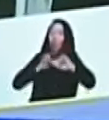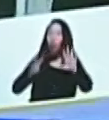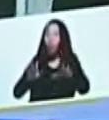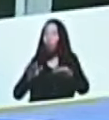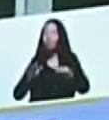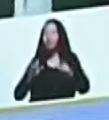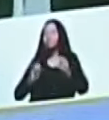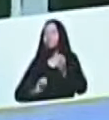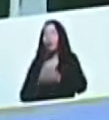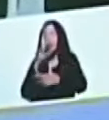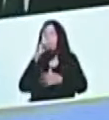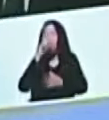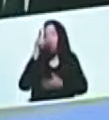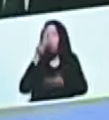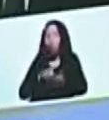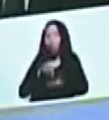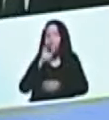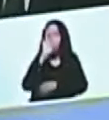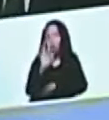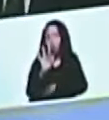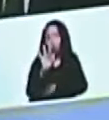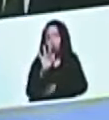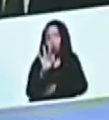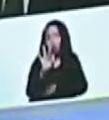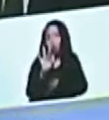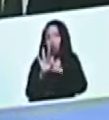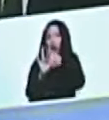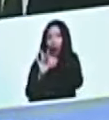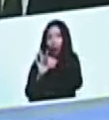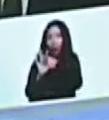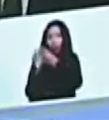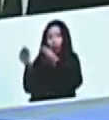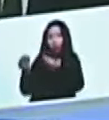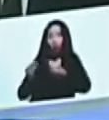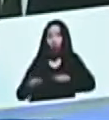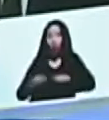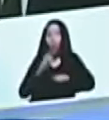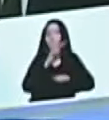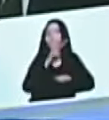del año 2003, nos dio 20 años,